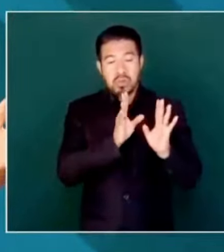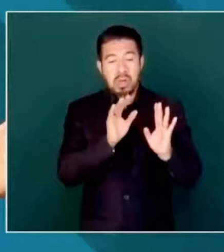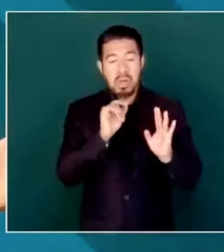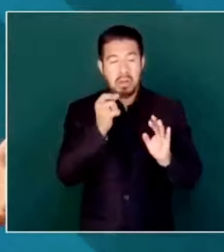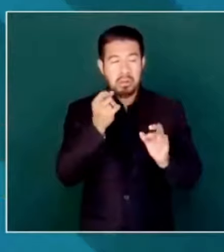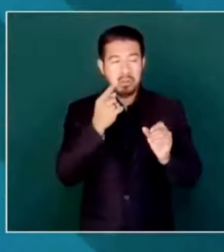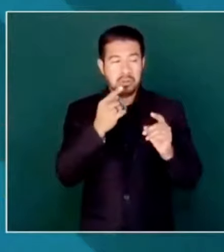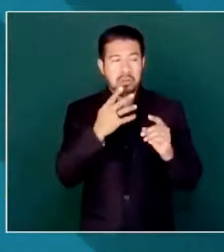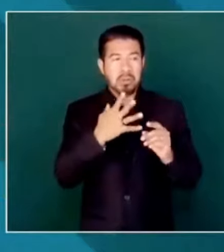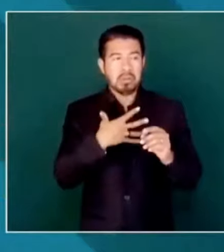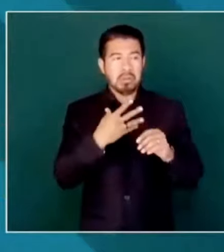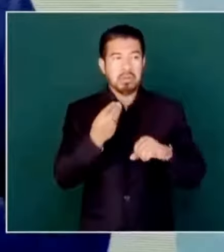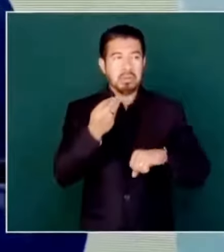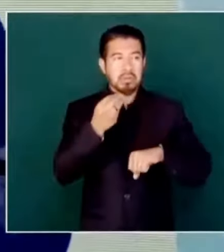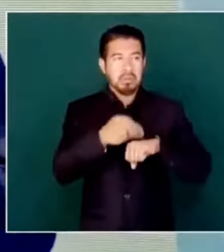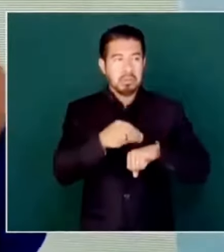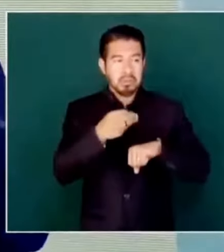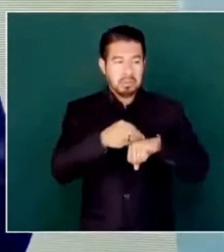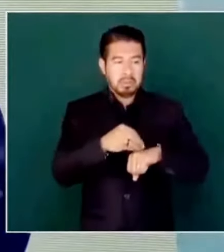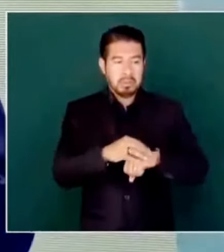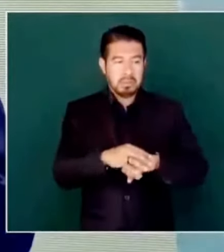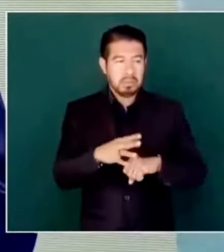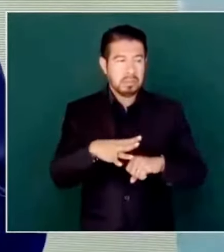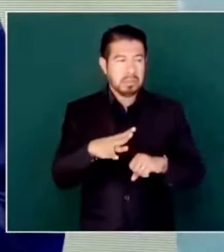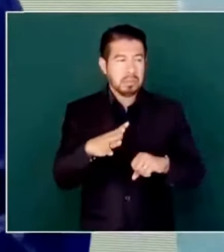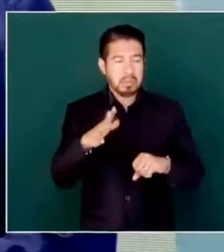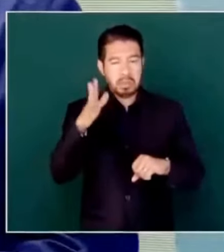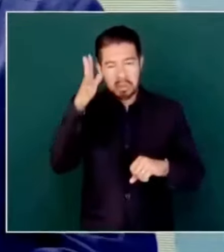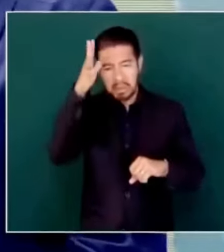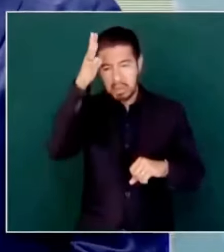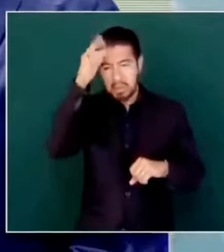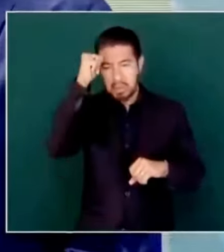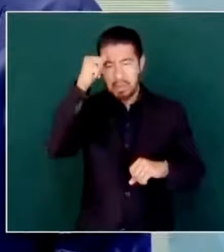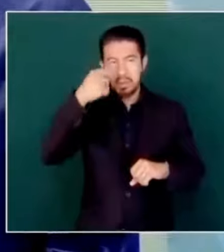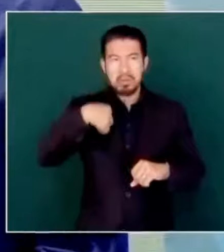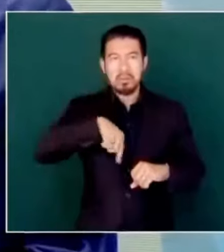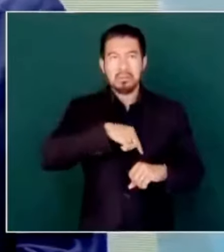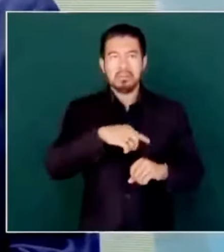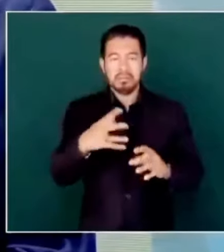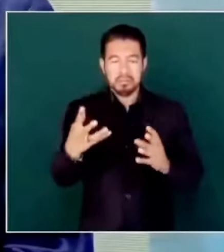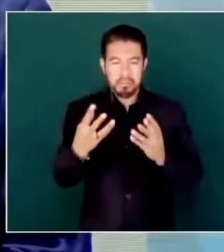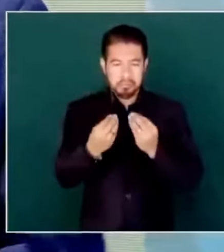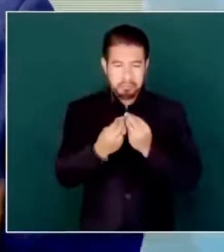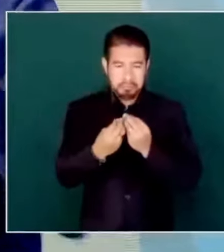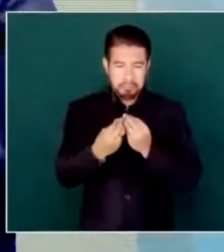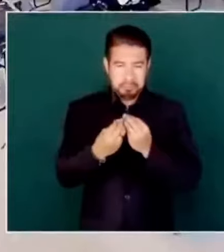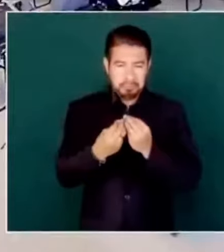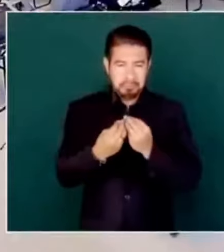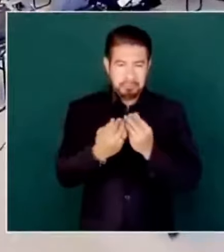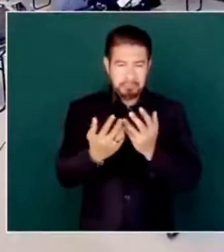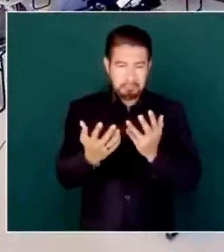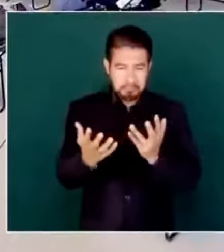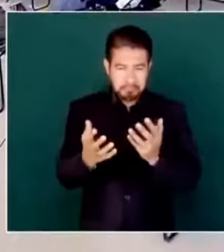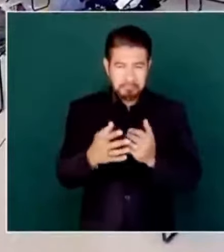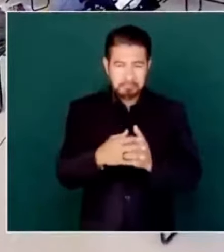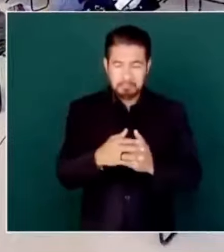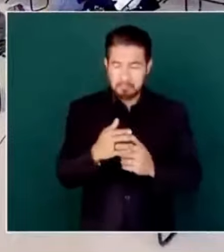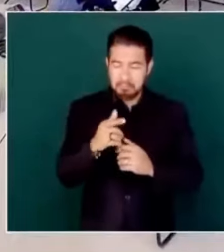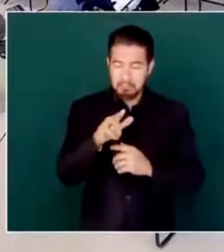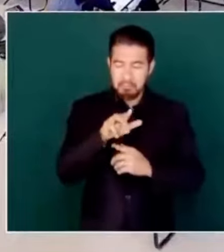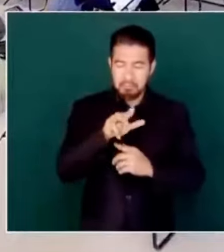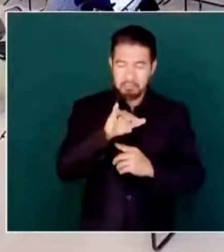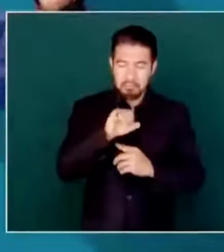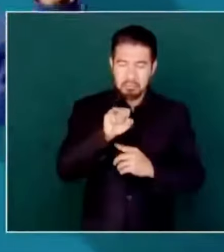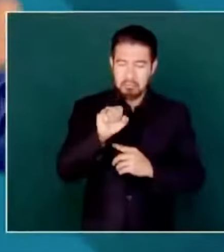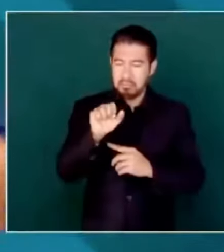contrarias a nosotros, porque pues Luis Hernández no está de